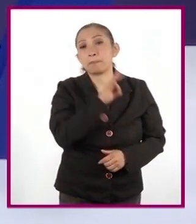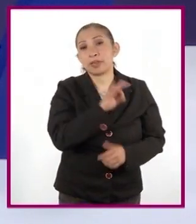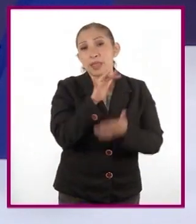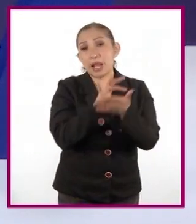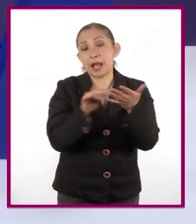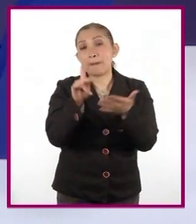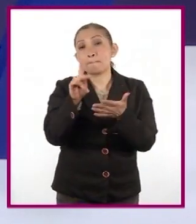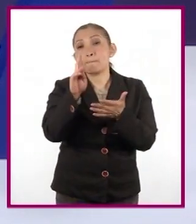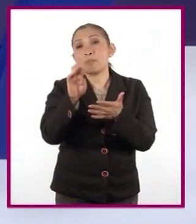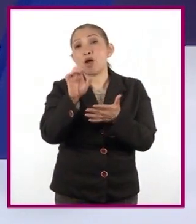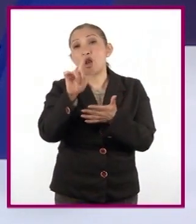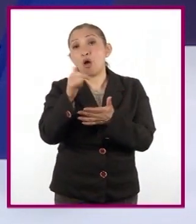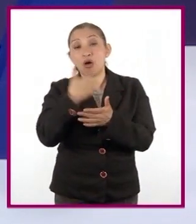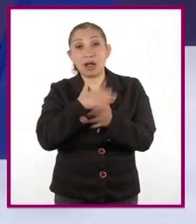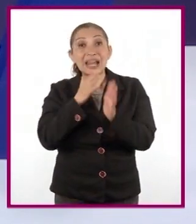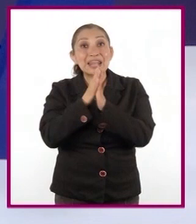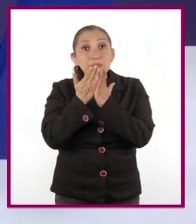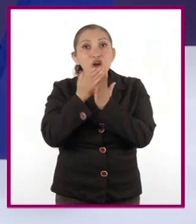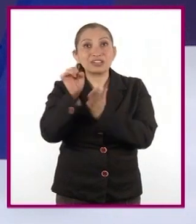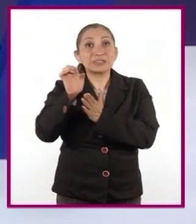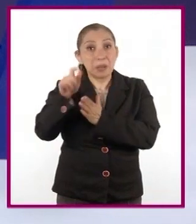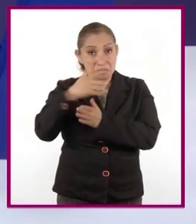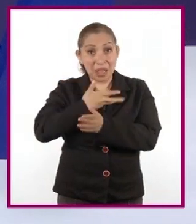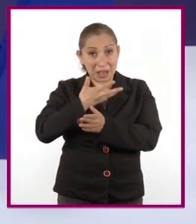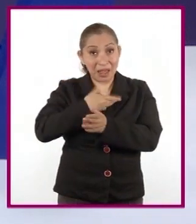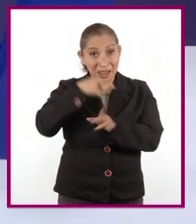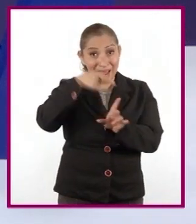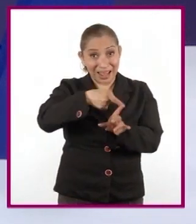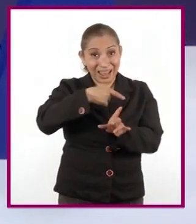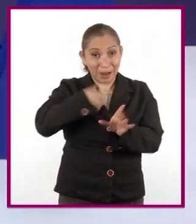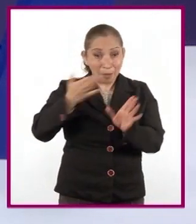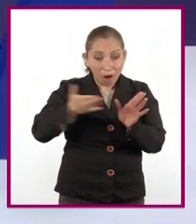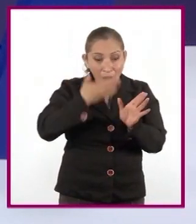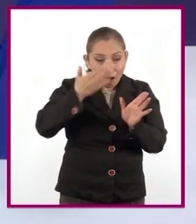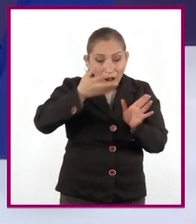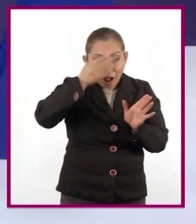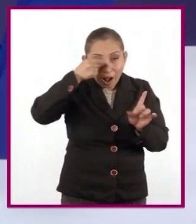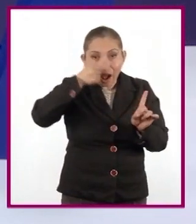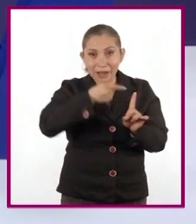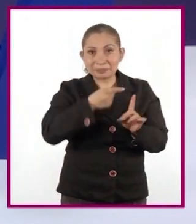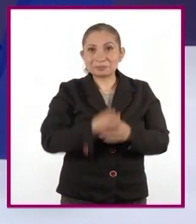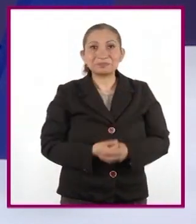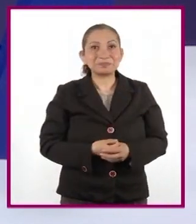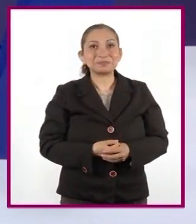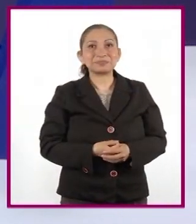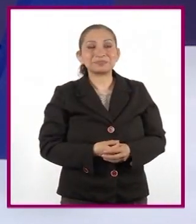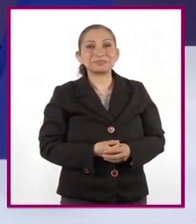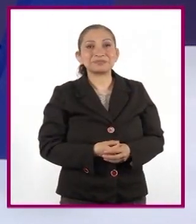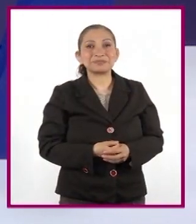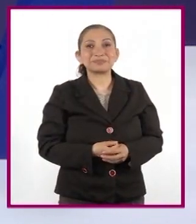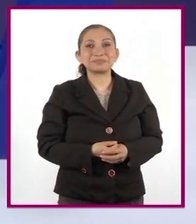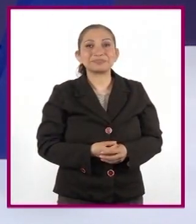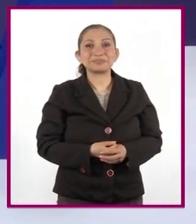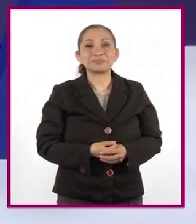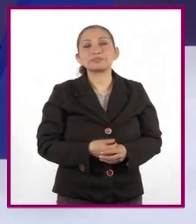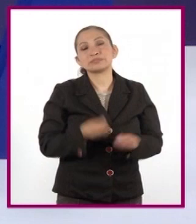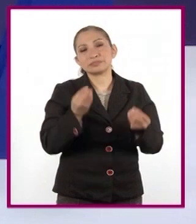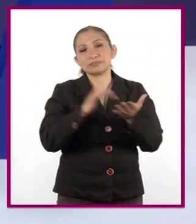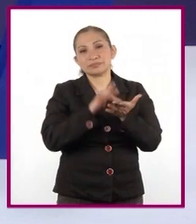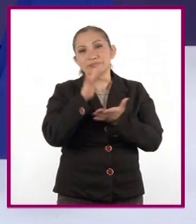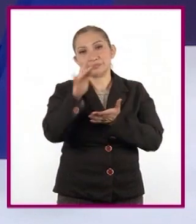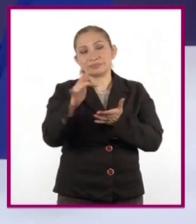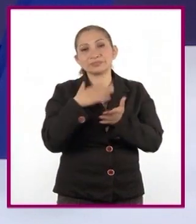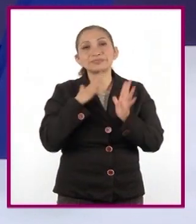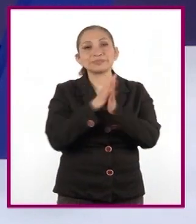leer el prólogo que viene en su libro de texto. Solo tienen que buscar el aprendizaje esperado de esta sesión. Les agradezco